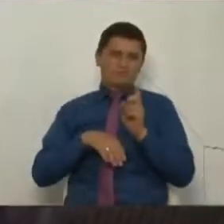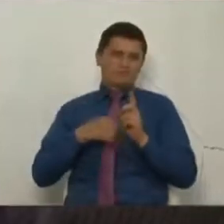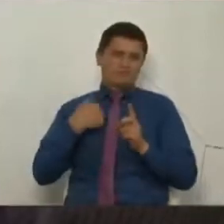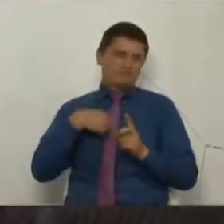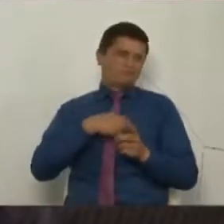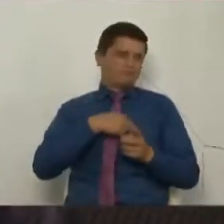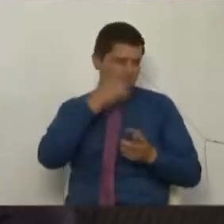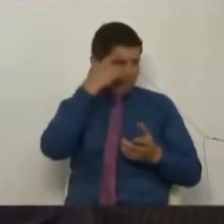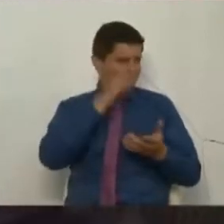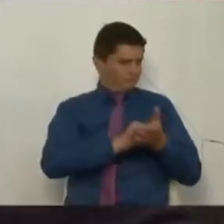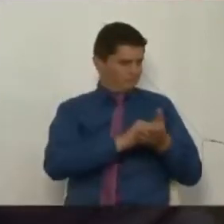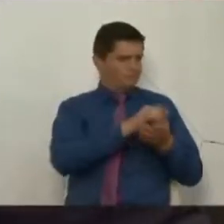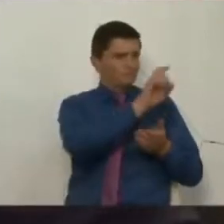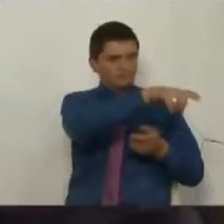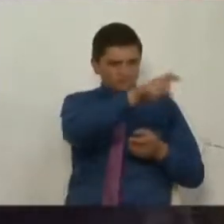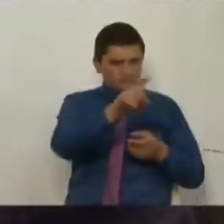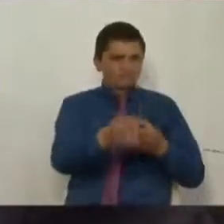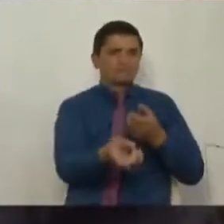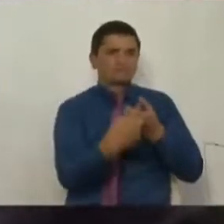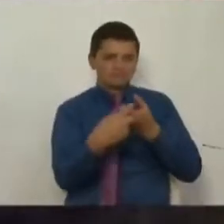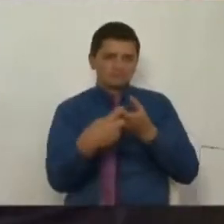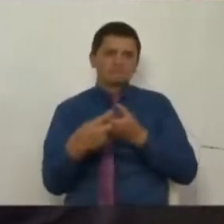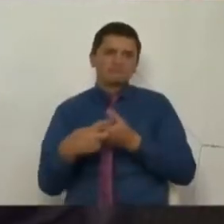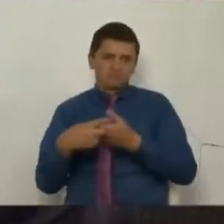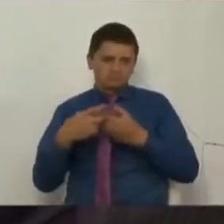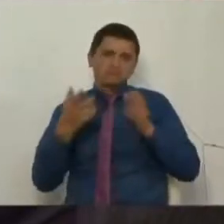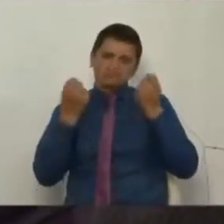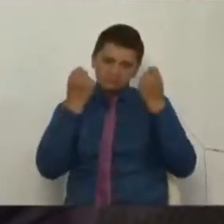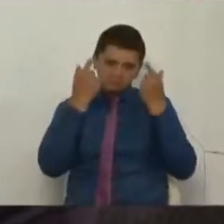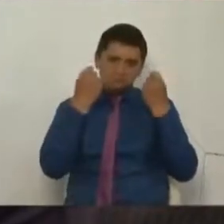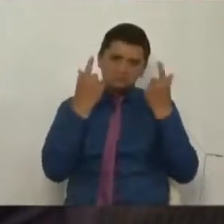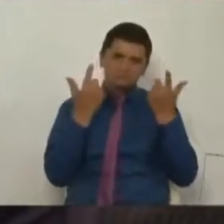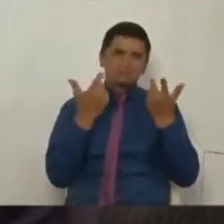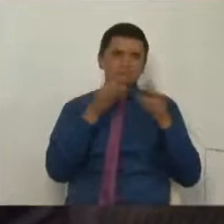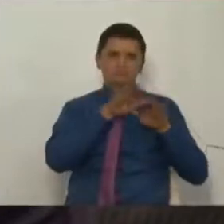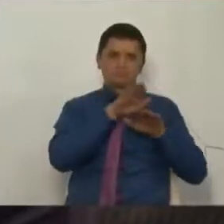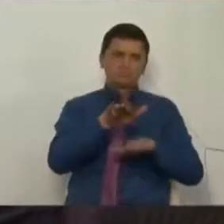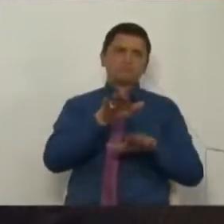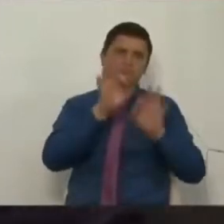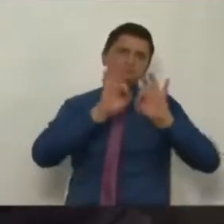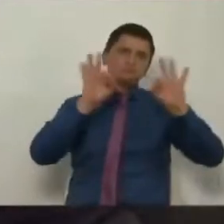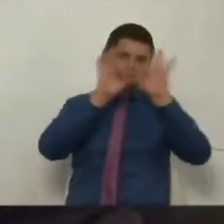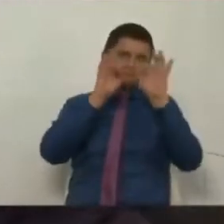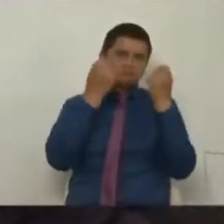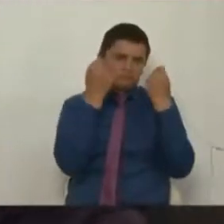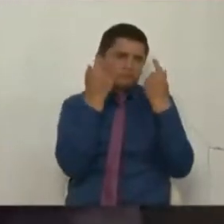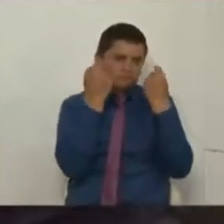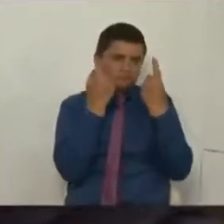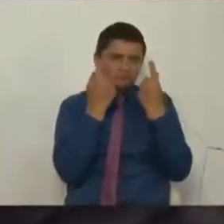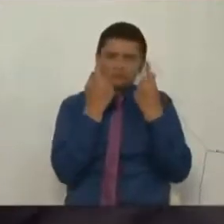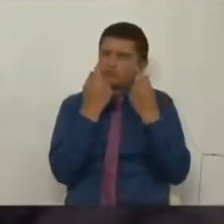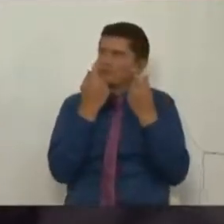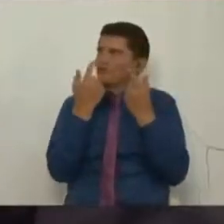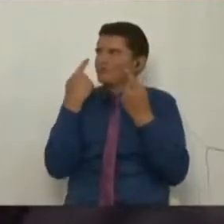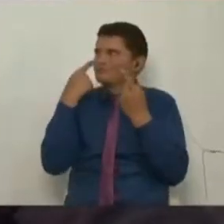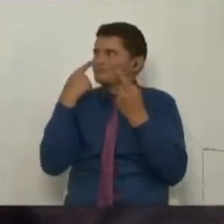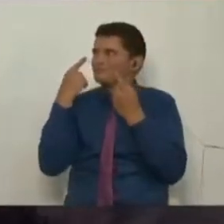región, entendemos la importancia de la representación. Voy a hacer otra cosa, presidente.